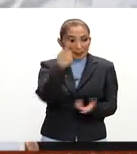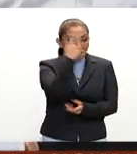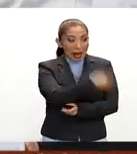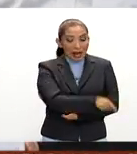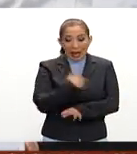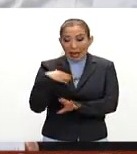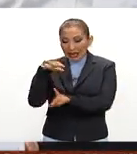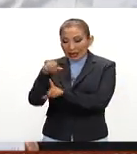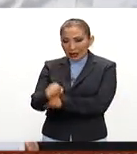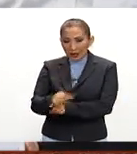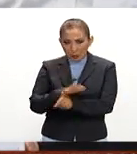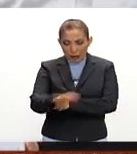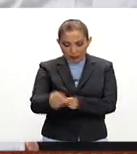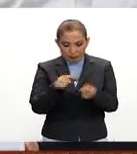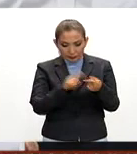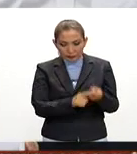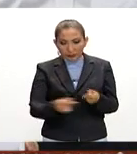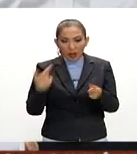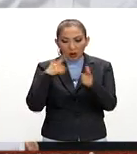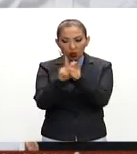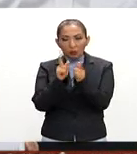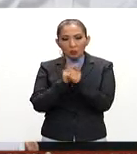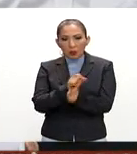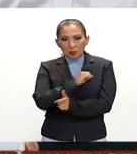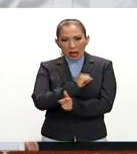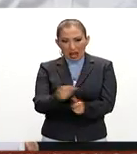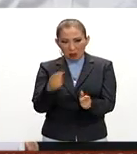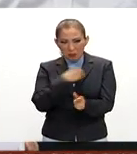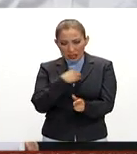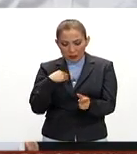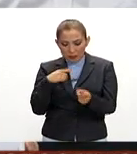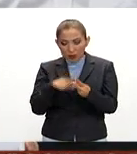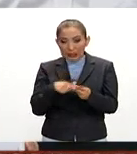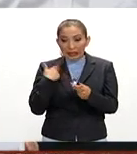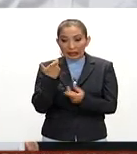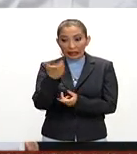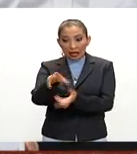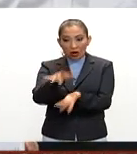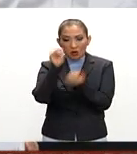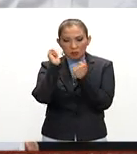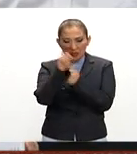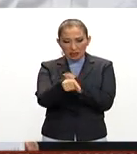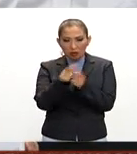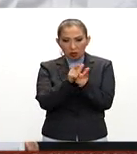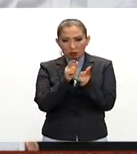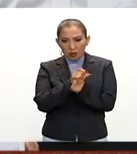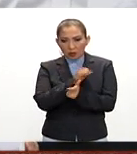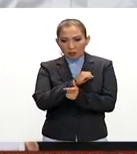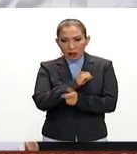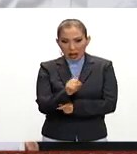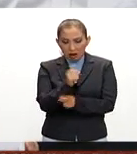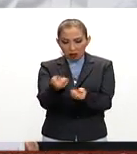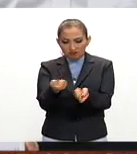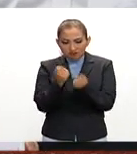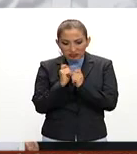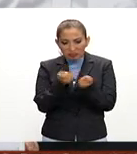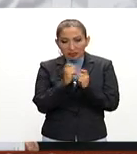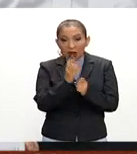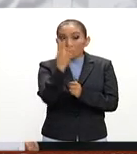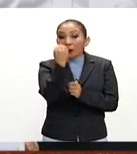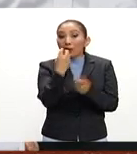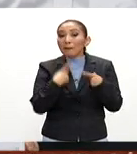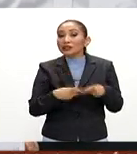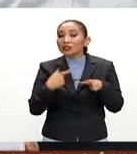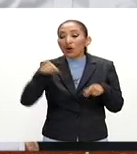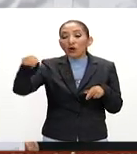aprehensión es por delincuencia organizada y lavado de dinero. Es un grupo de nueve